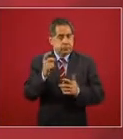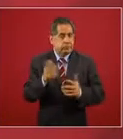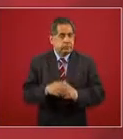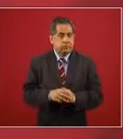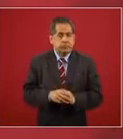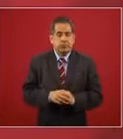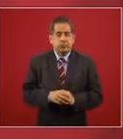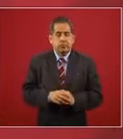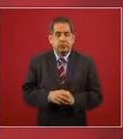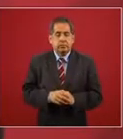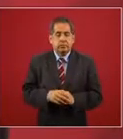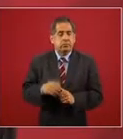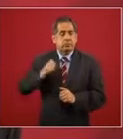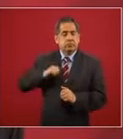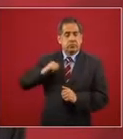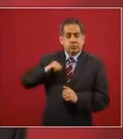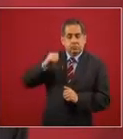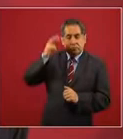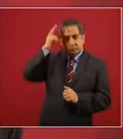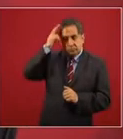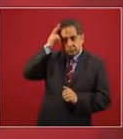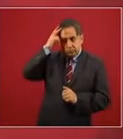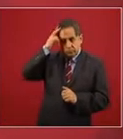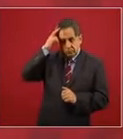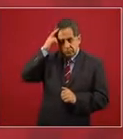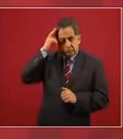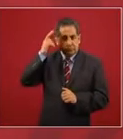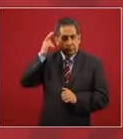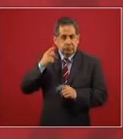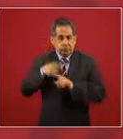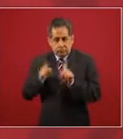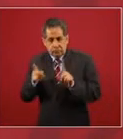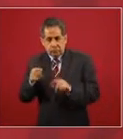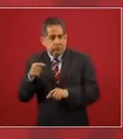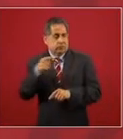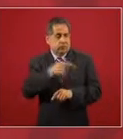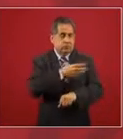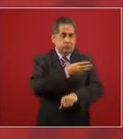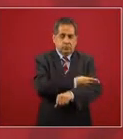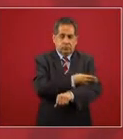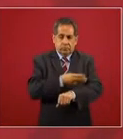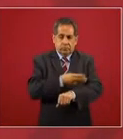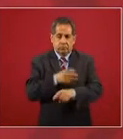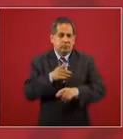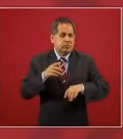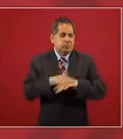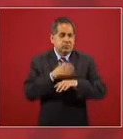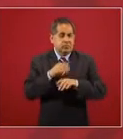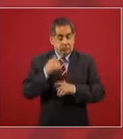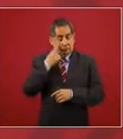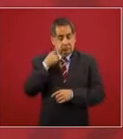Porfirio Díaz y Francisco Madero es que Porfirio Díaz